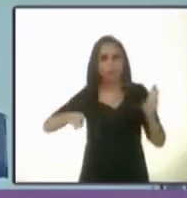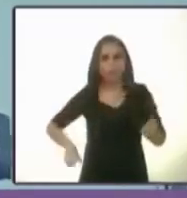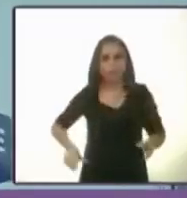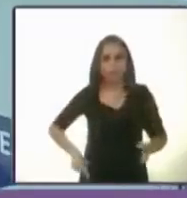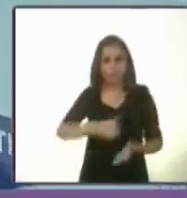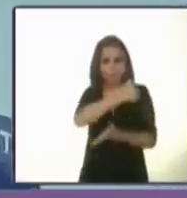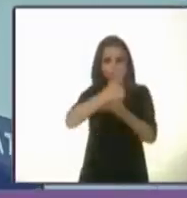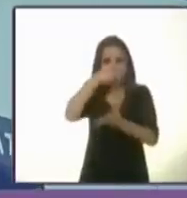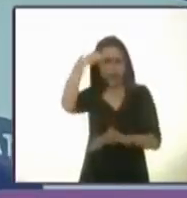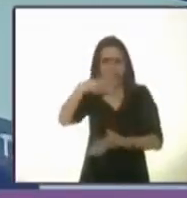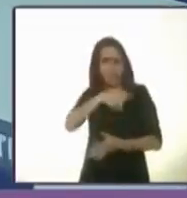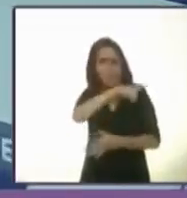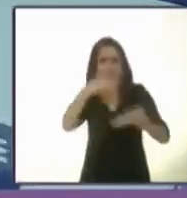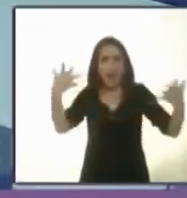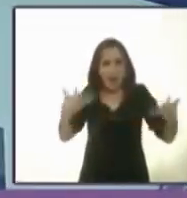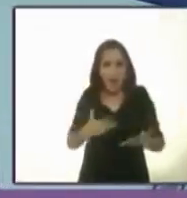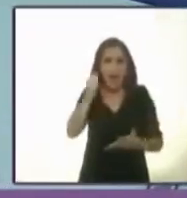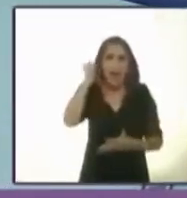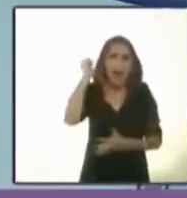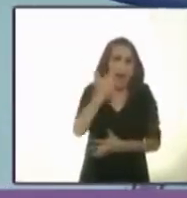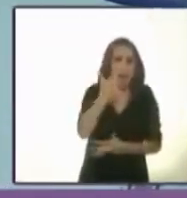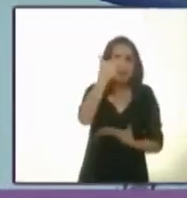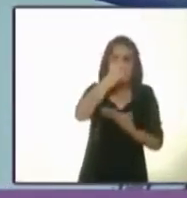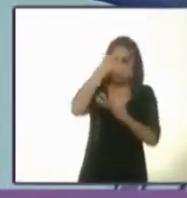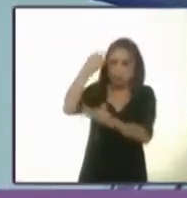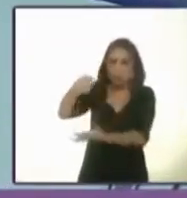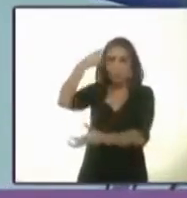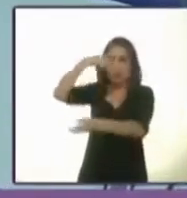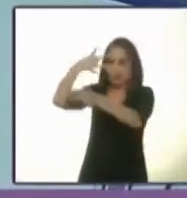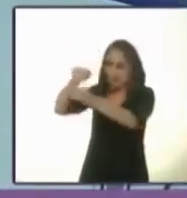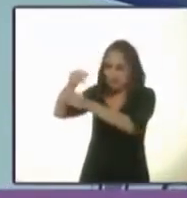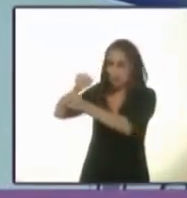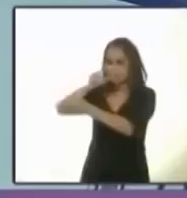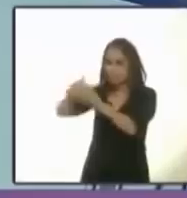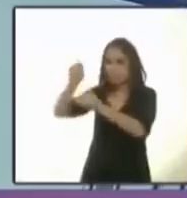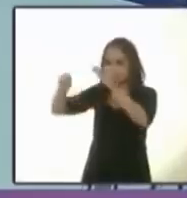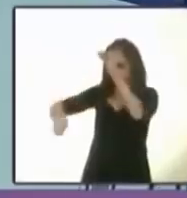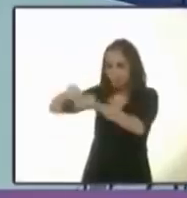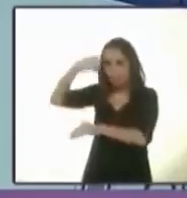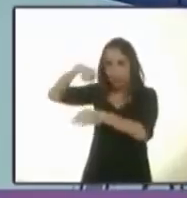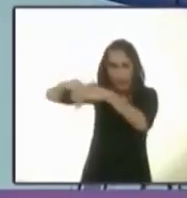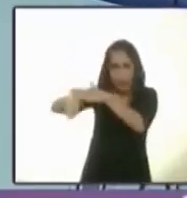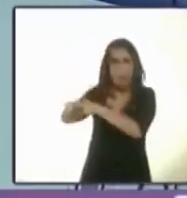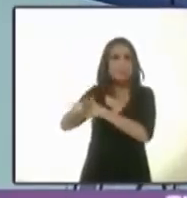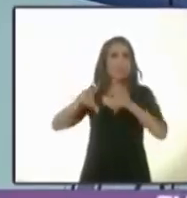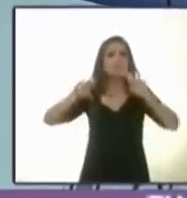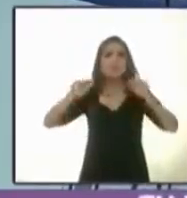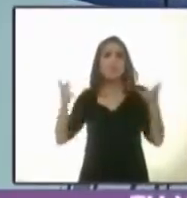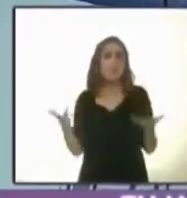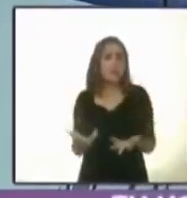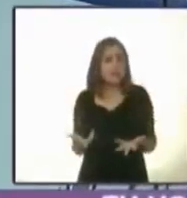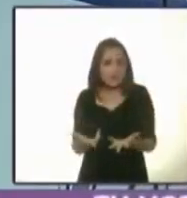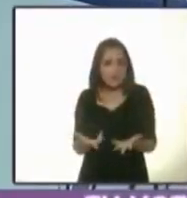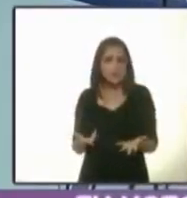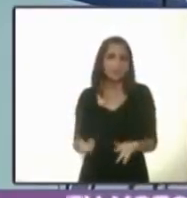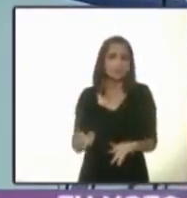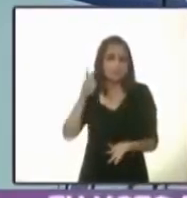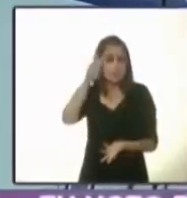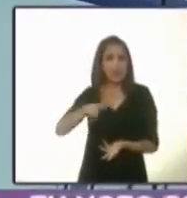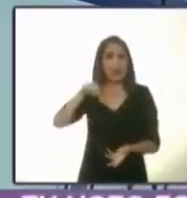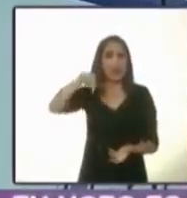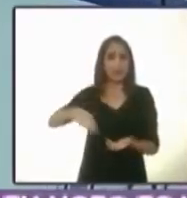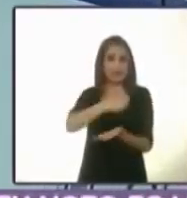México realmente ha realizado inversiones de mantenimiento y sostenimiento del metro, dejando realmente que la